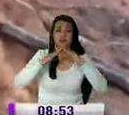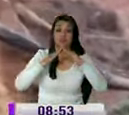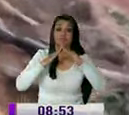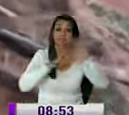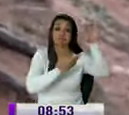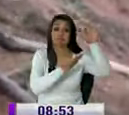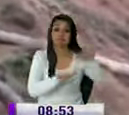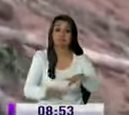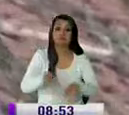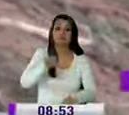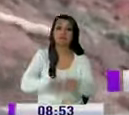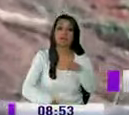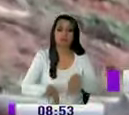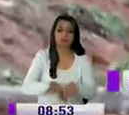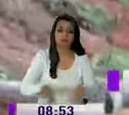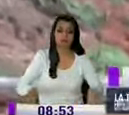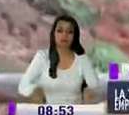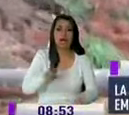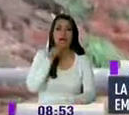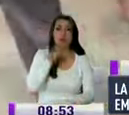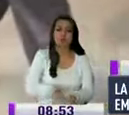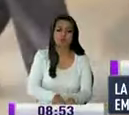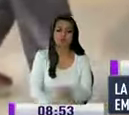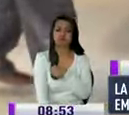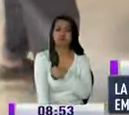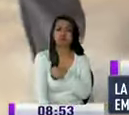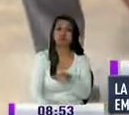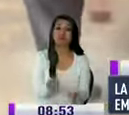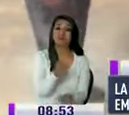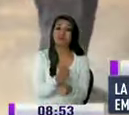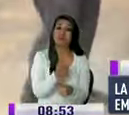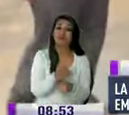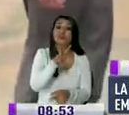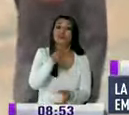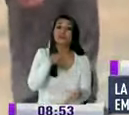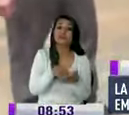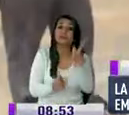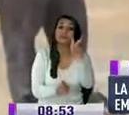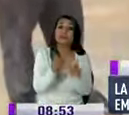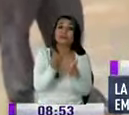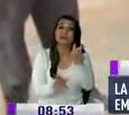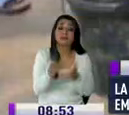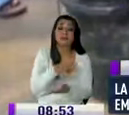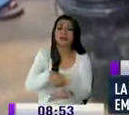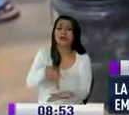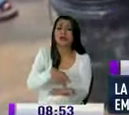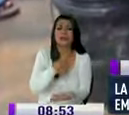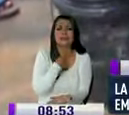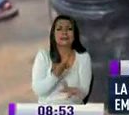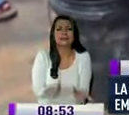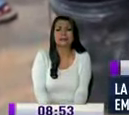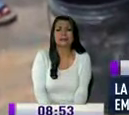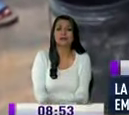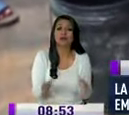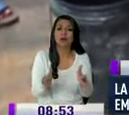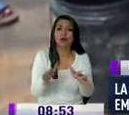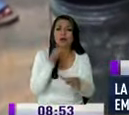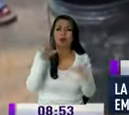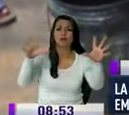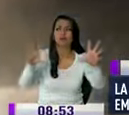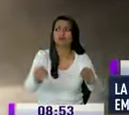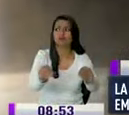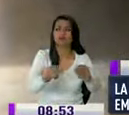causaron daños en las tuberías de agua por lo que alrededor de dos mil habitantes de la parroquia se encuentran sin el líquido vital